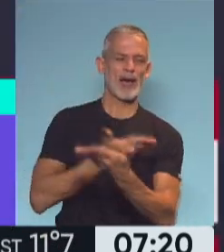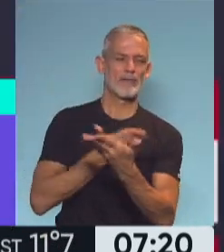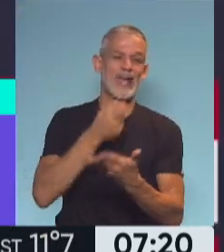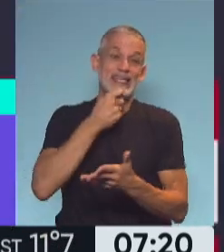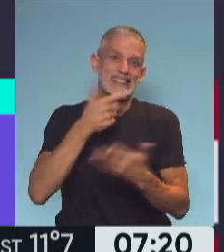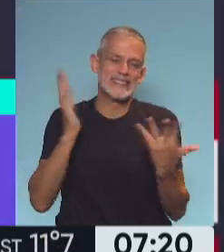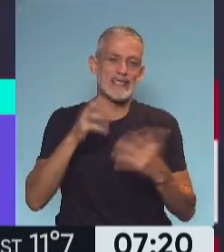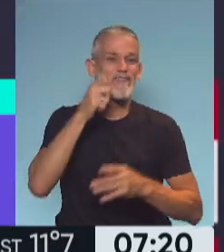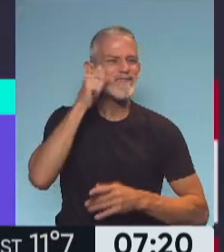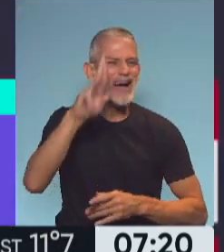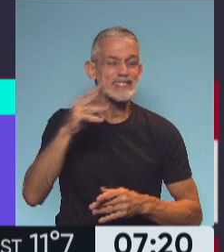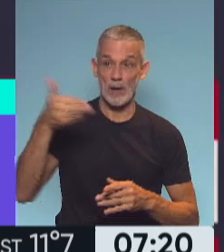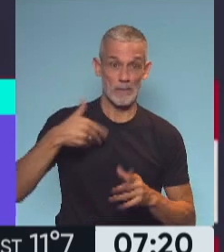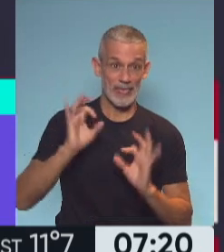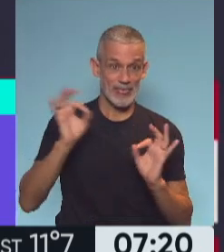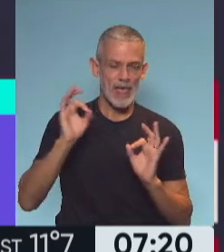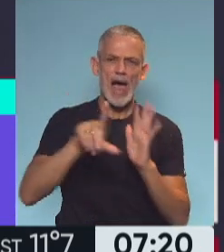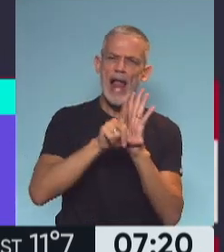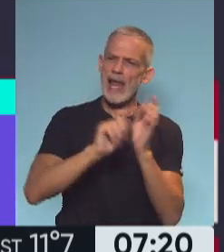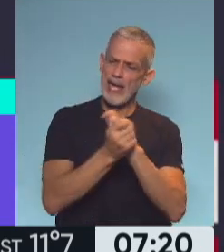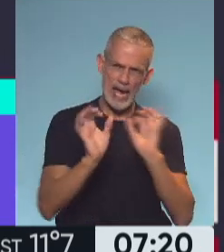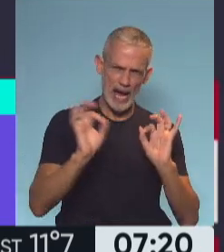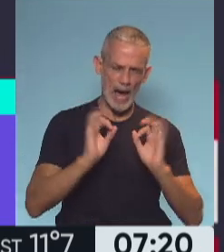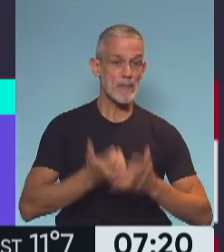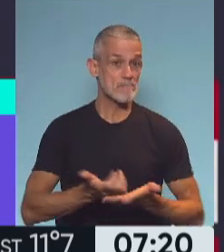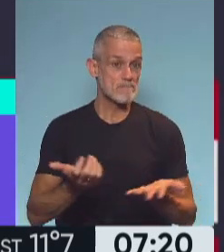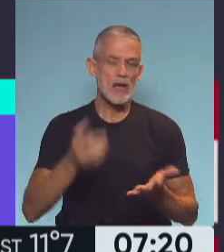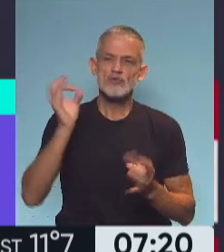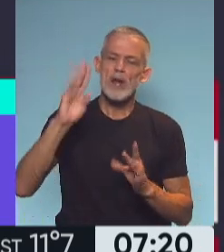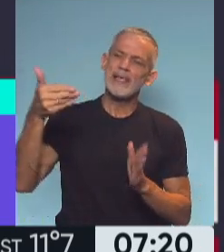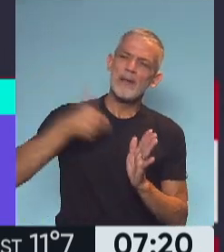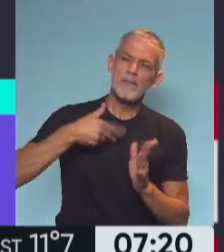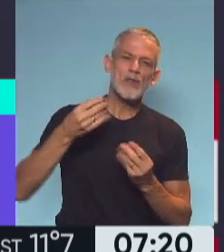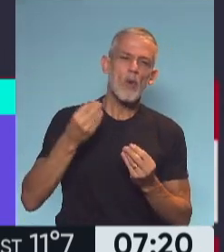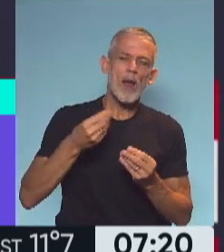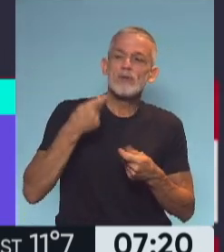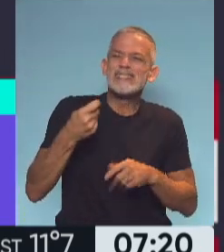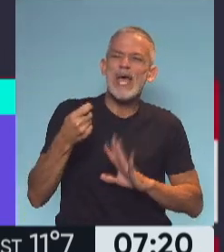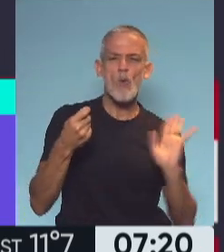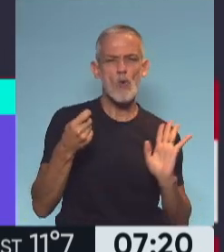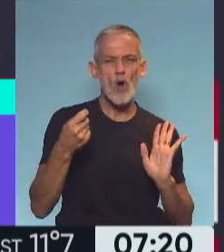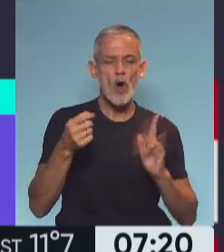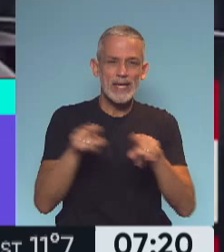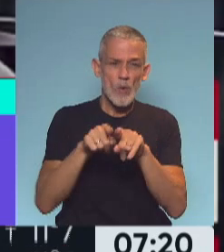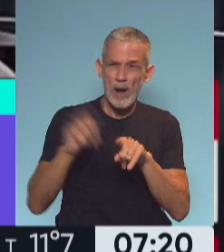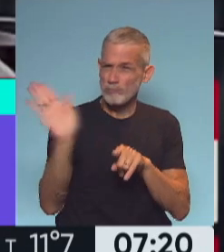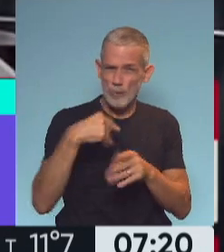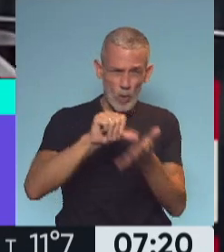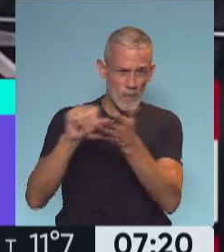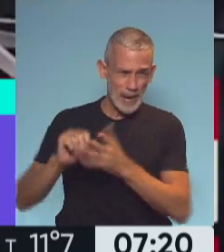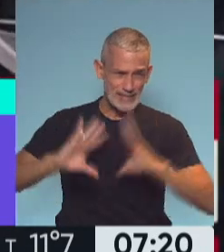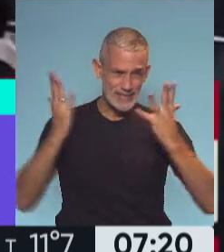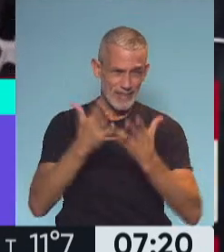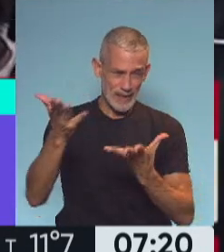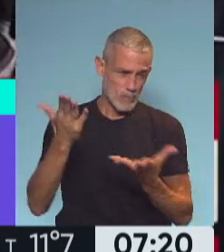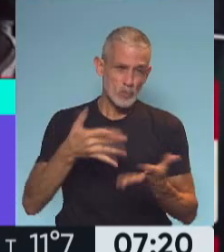Pfizer no pidió ni cambio de la ley y ni pidió, lo único que pidió fue un seguro de caución como se lo pidió a todos los países del mundo, que es